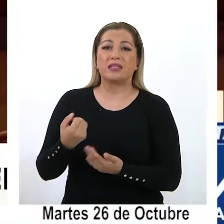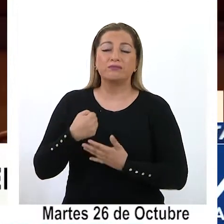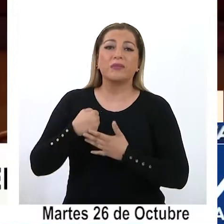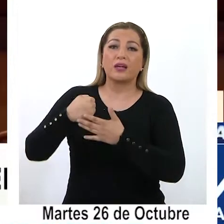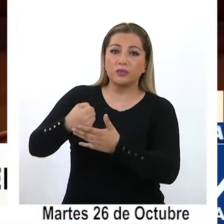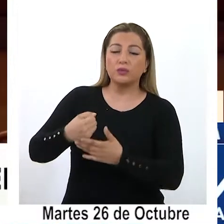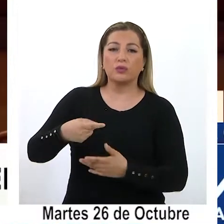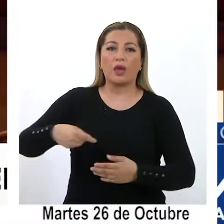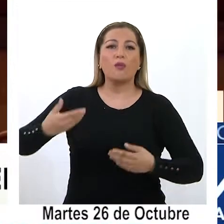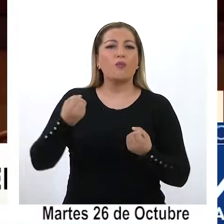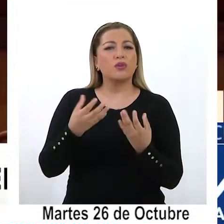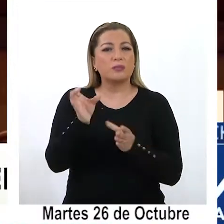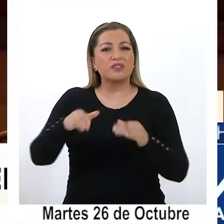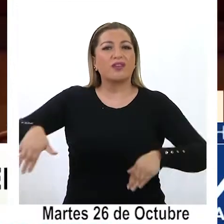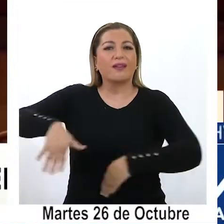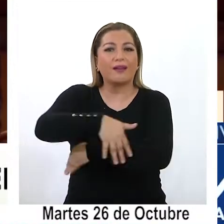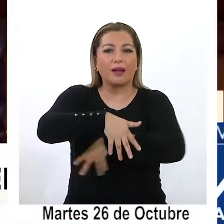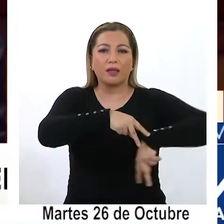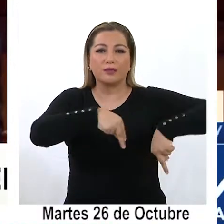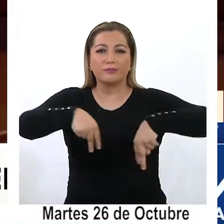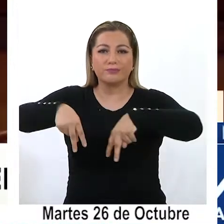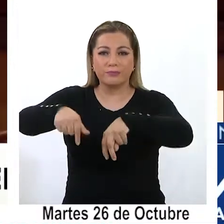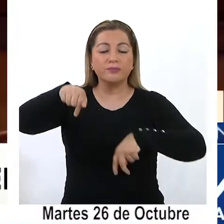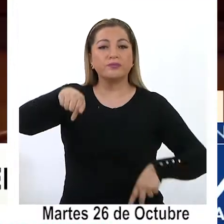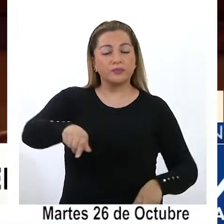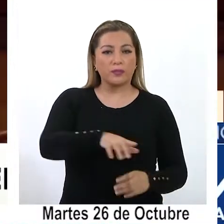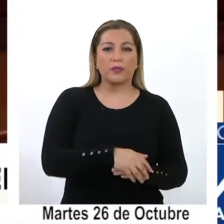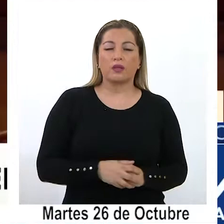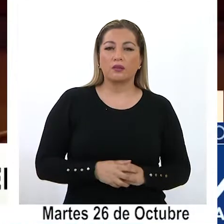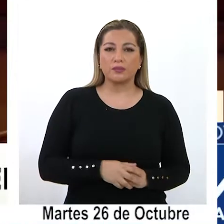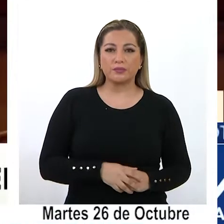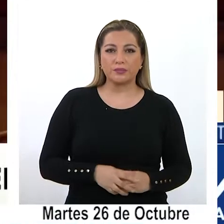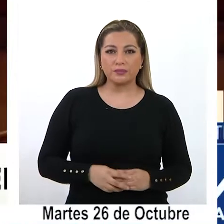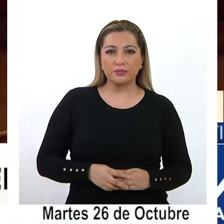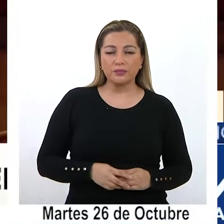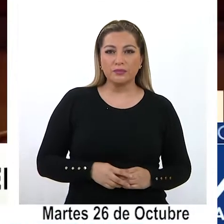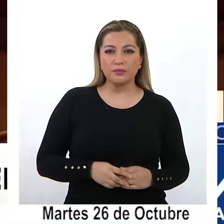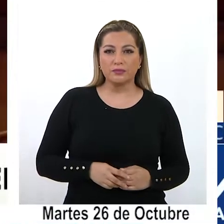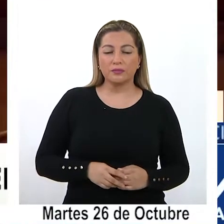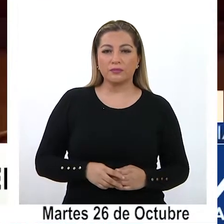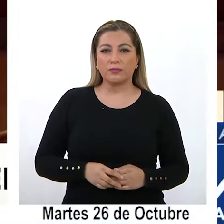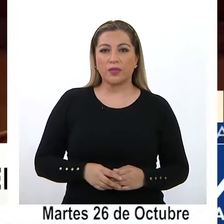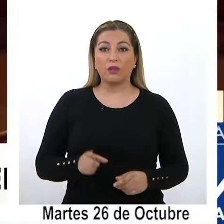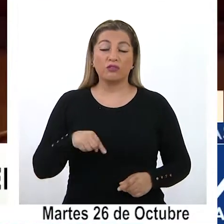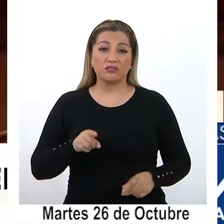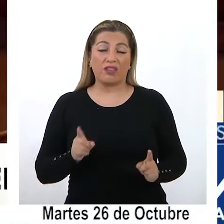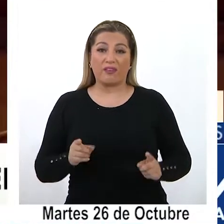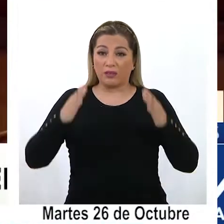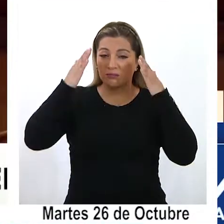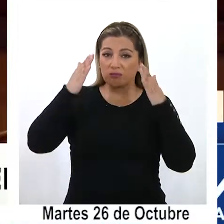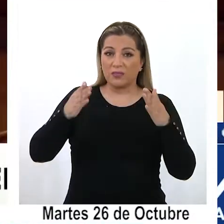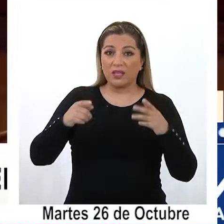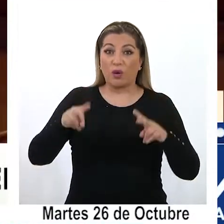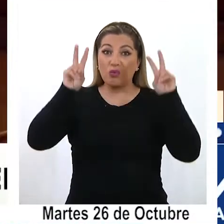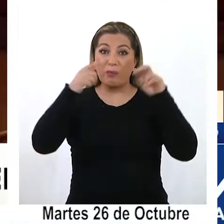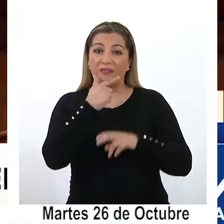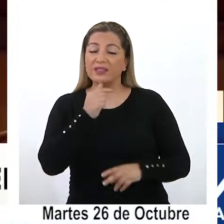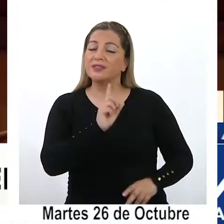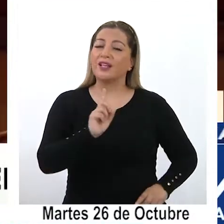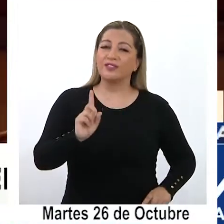en las calles. Yo creo que en esto hay que tener una línea de conducción. Yo sé que no es un tema fácil.